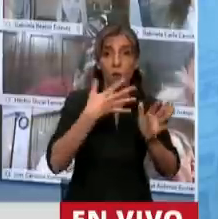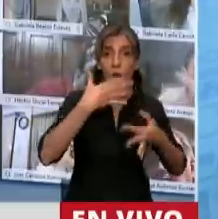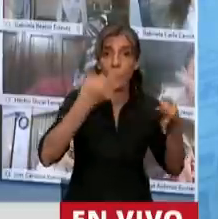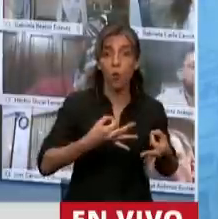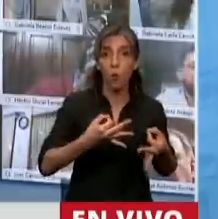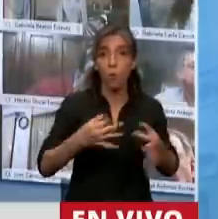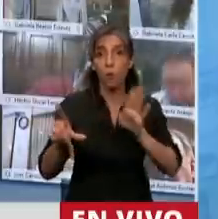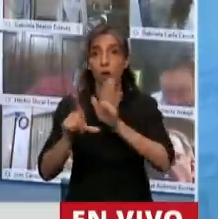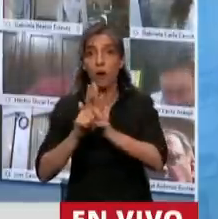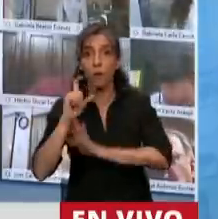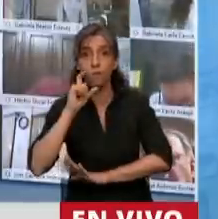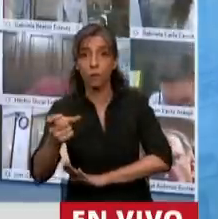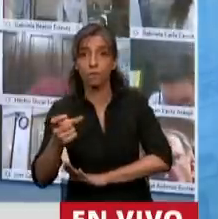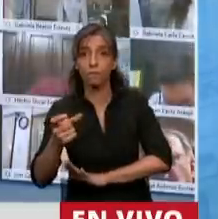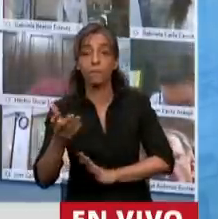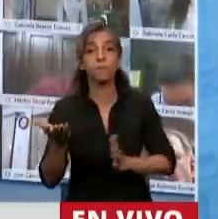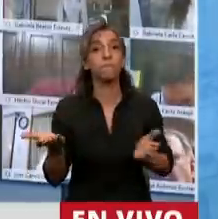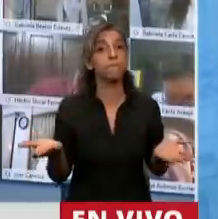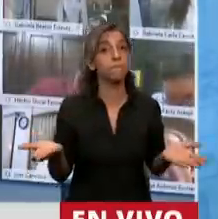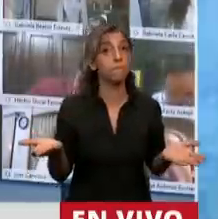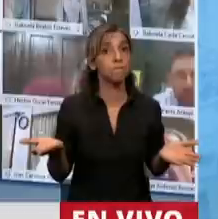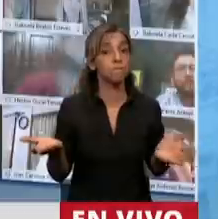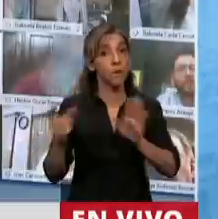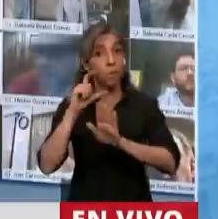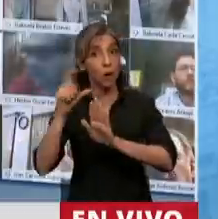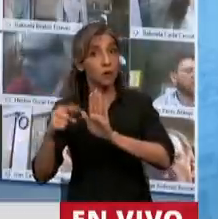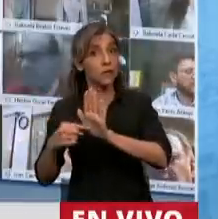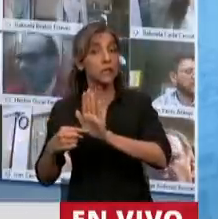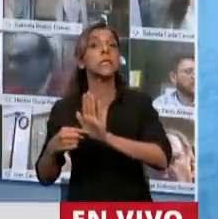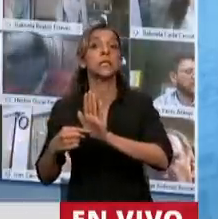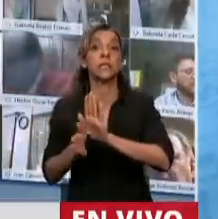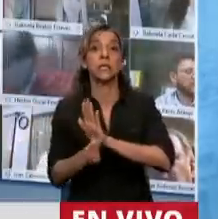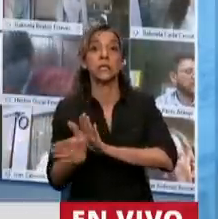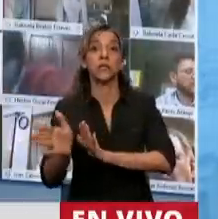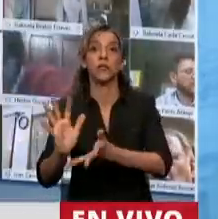Presidente, violar la ley, Presidente, es un camino muy peligroso del cual no se vuelve.